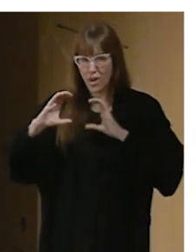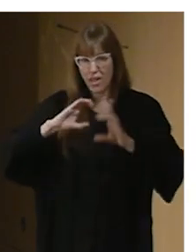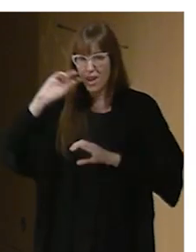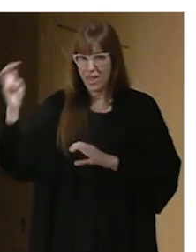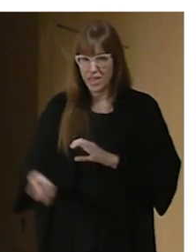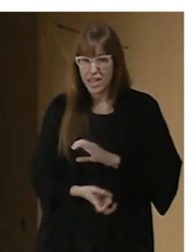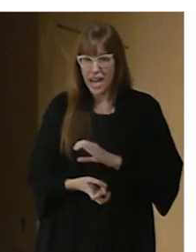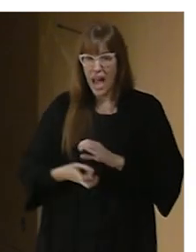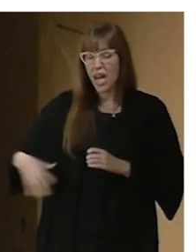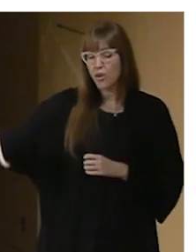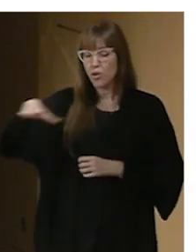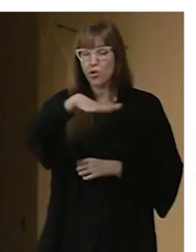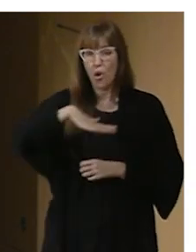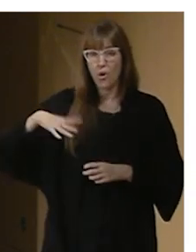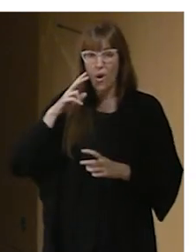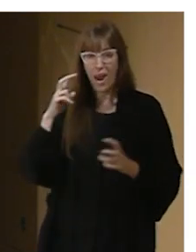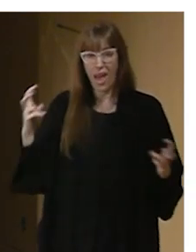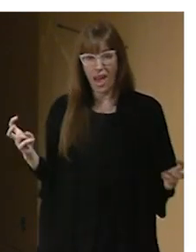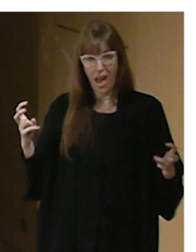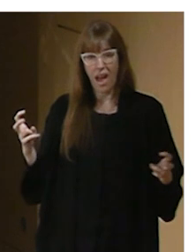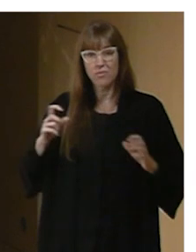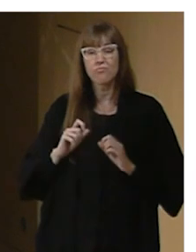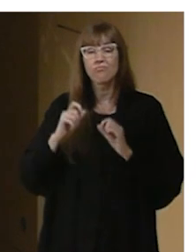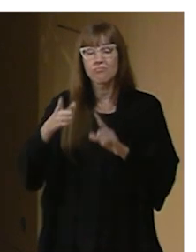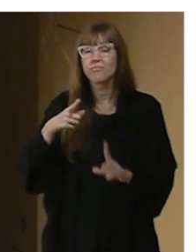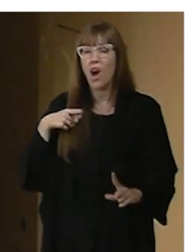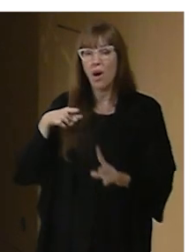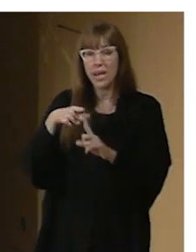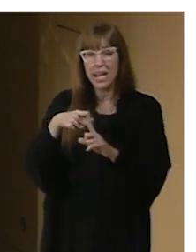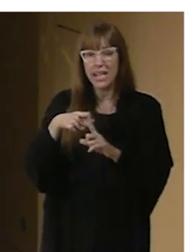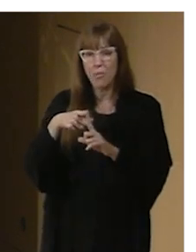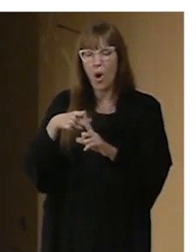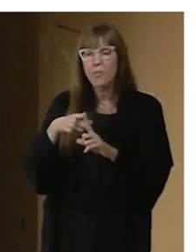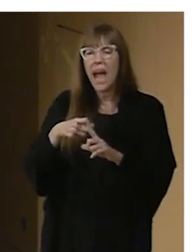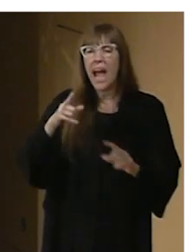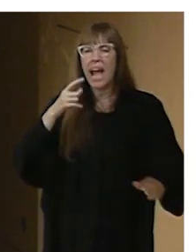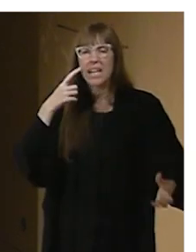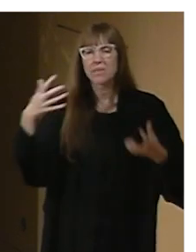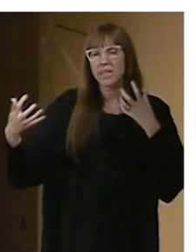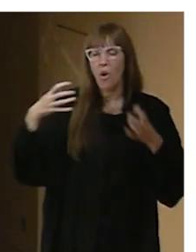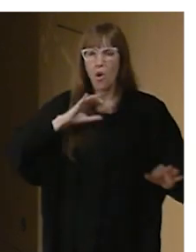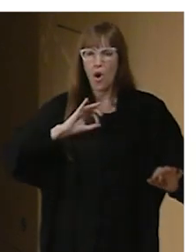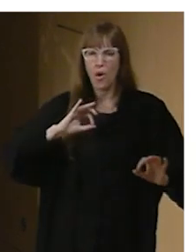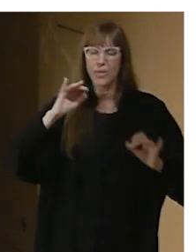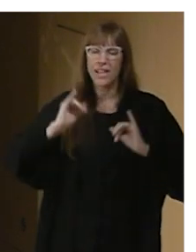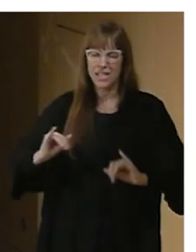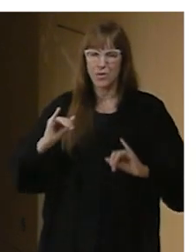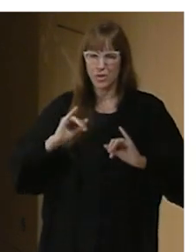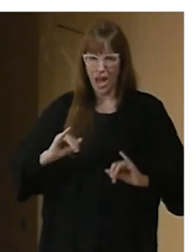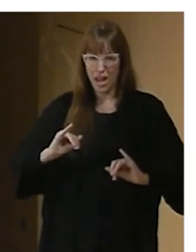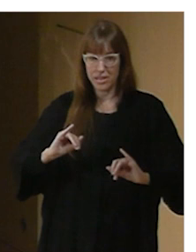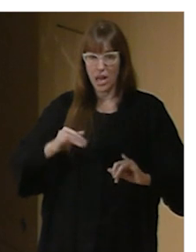más relajado en el que disfrutar del espectáculo en una función relajada no hay problema en moverse en hacer ruido o en salir de la sala